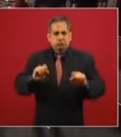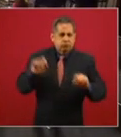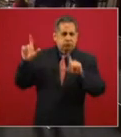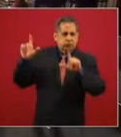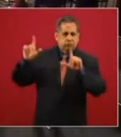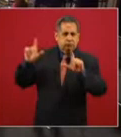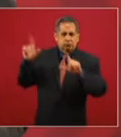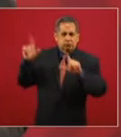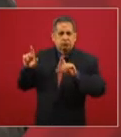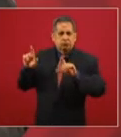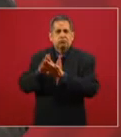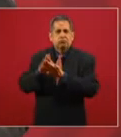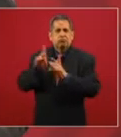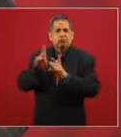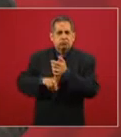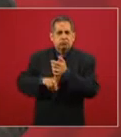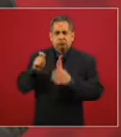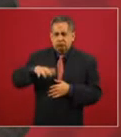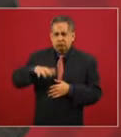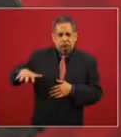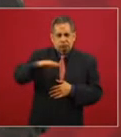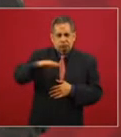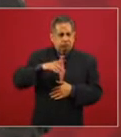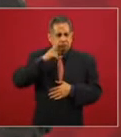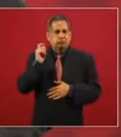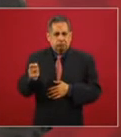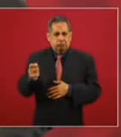de cómo está el